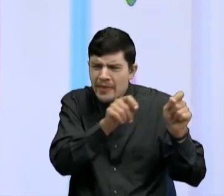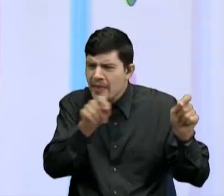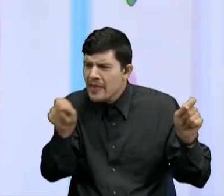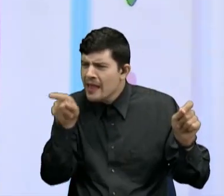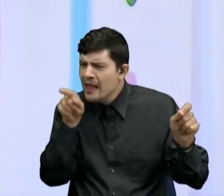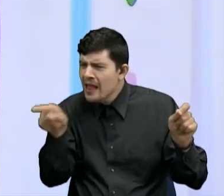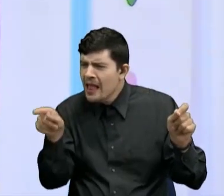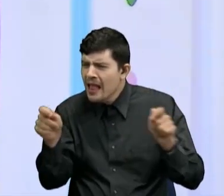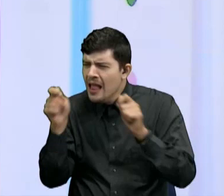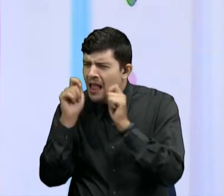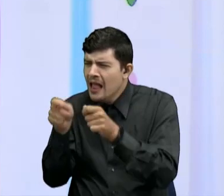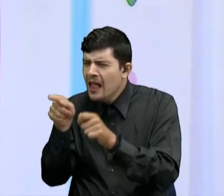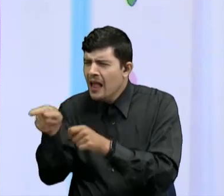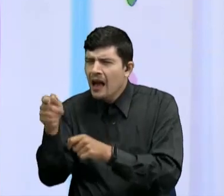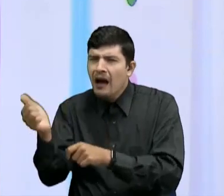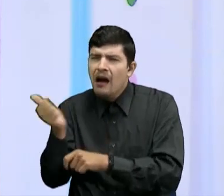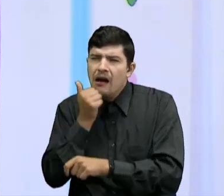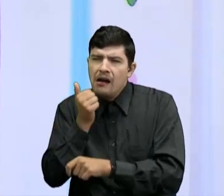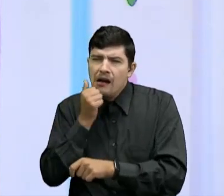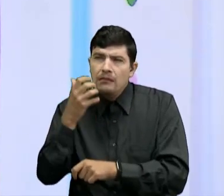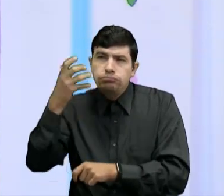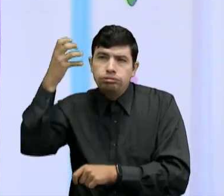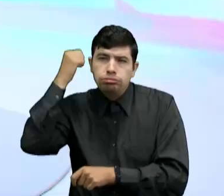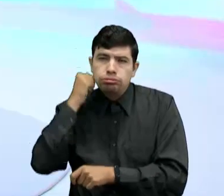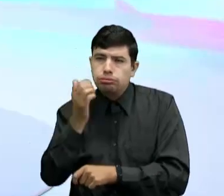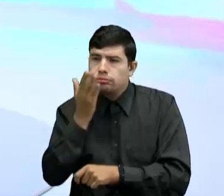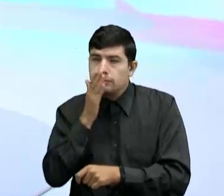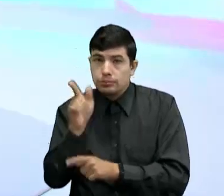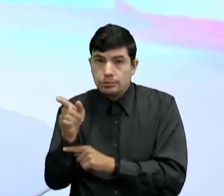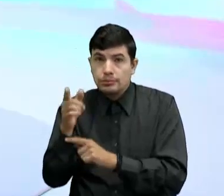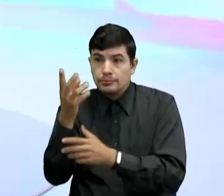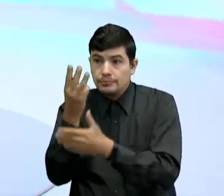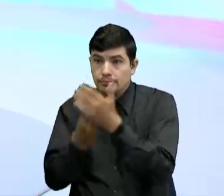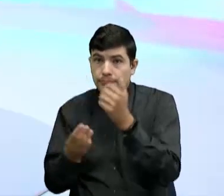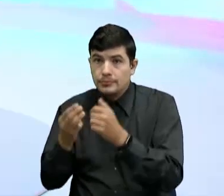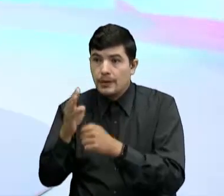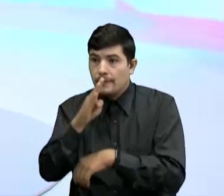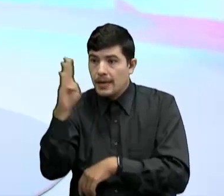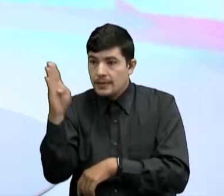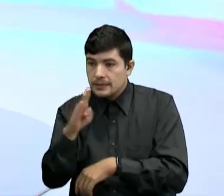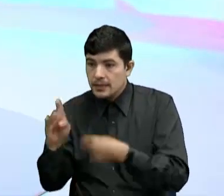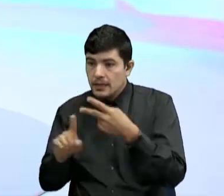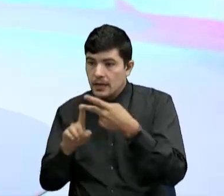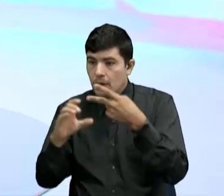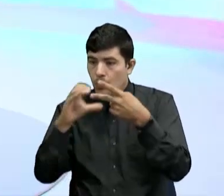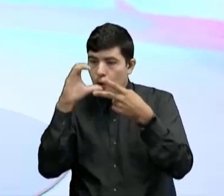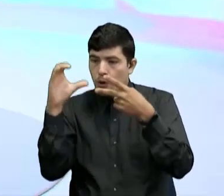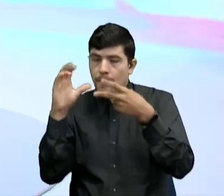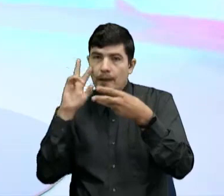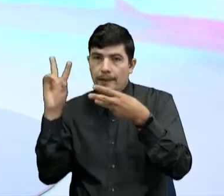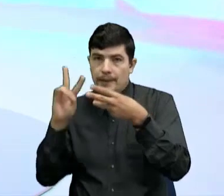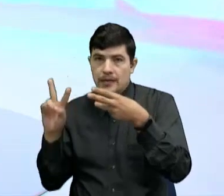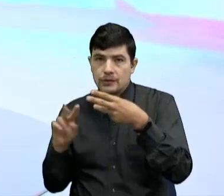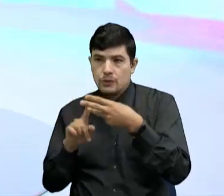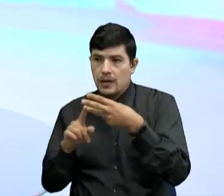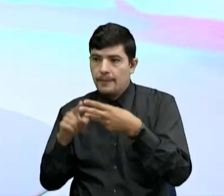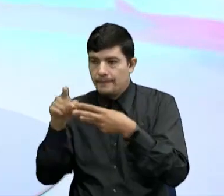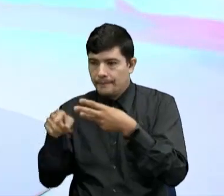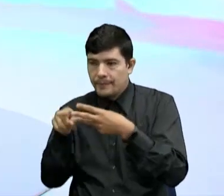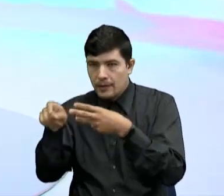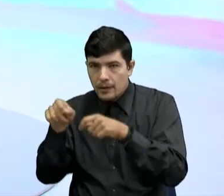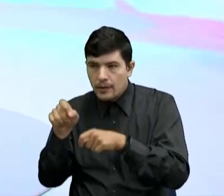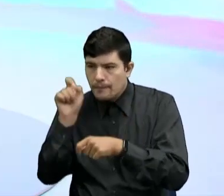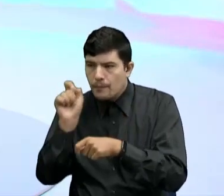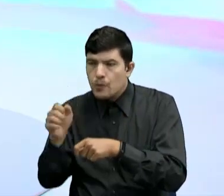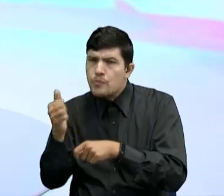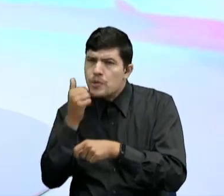piedra Que tiene carácter sagrado Para nuestros indígenas Y queda en la triple frontera Entre Brasil Colombia Y Venezuela Ok Y en